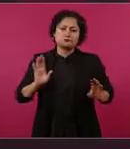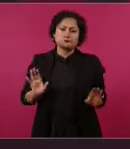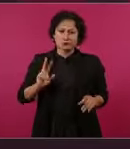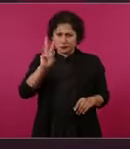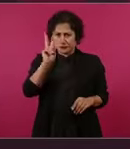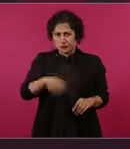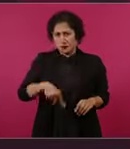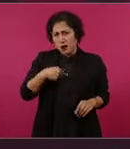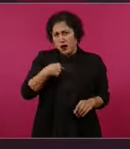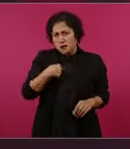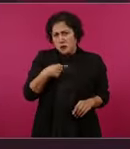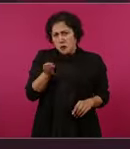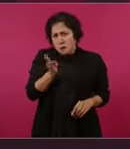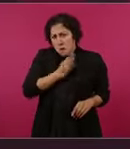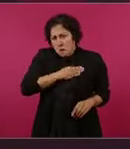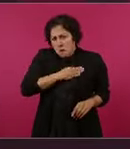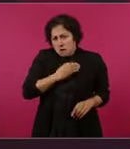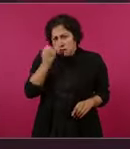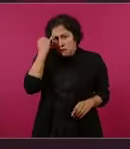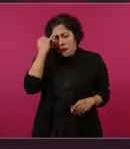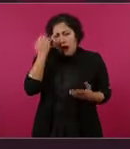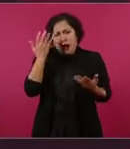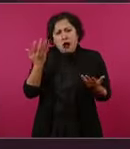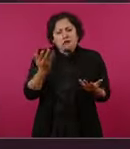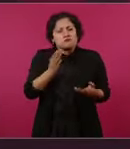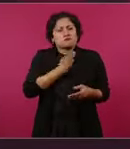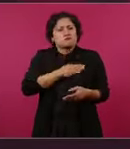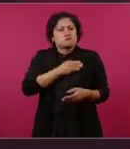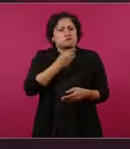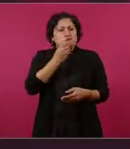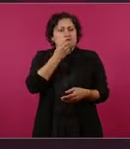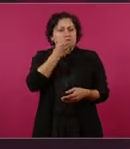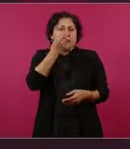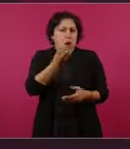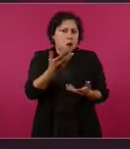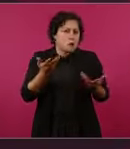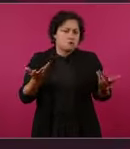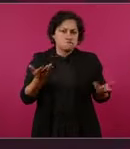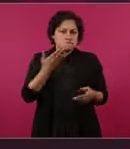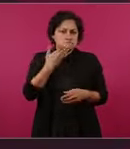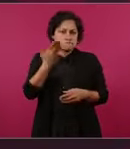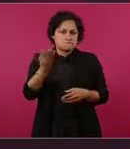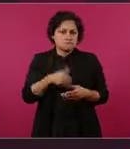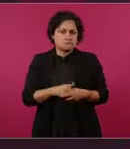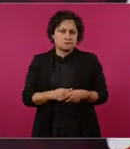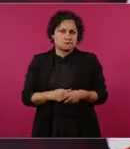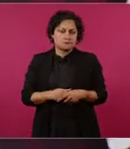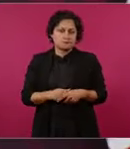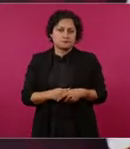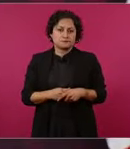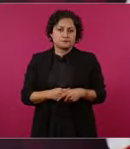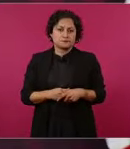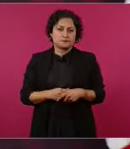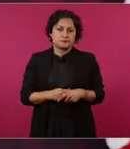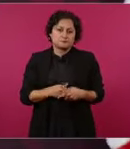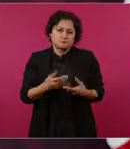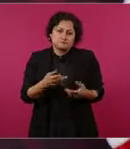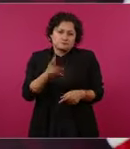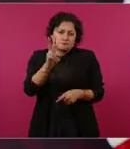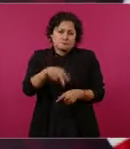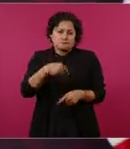como cuates. Entonces,